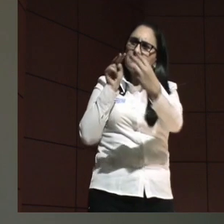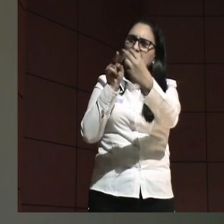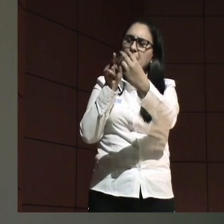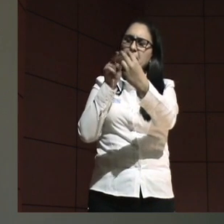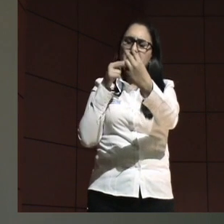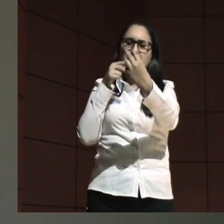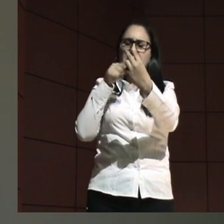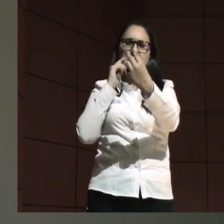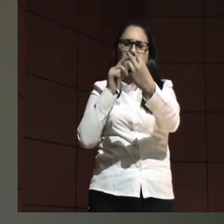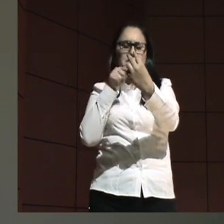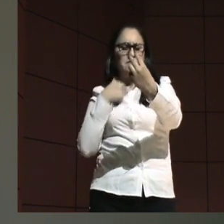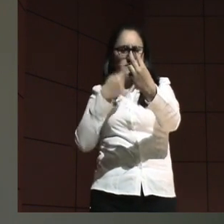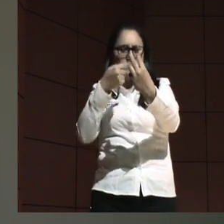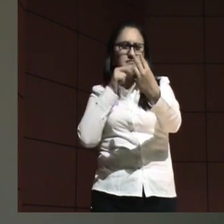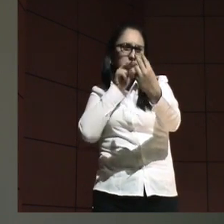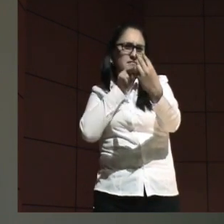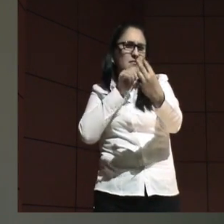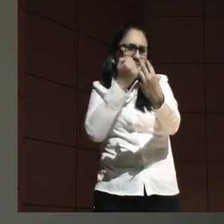diría Platón.